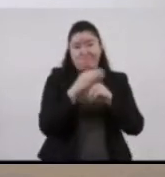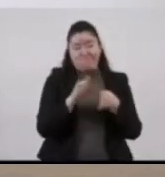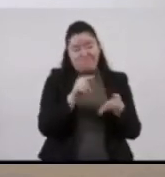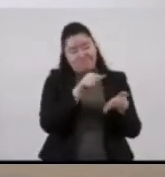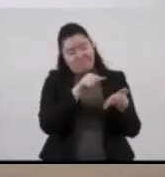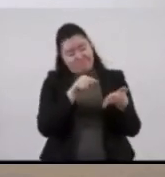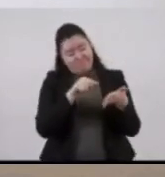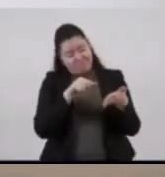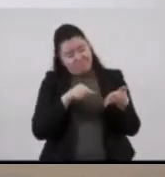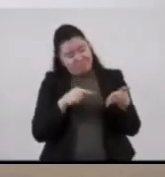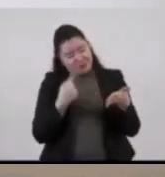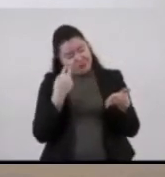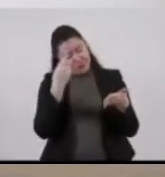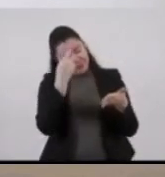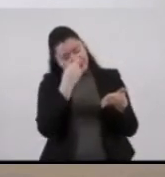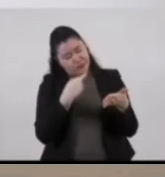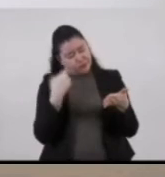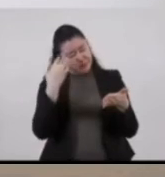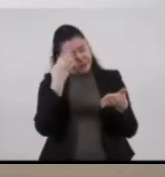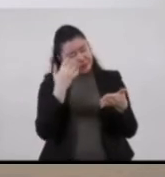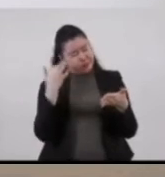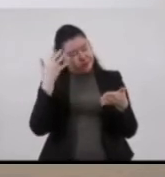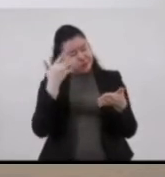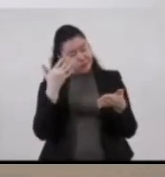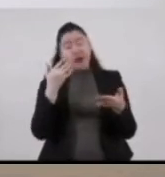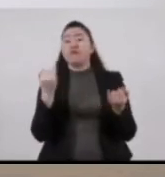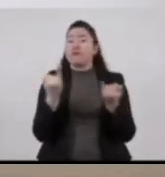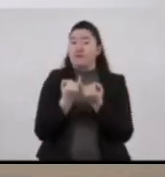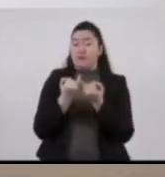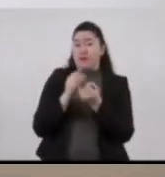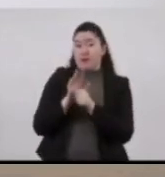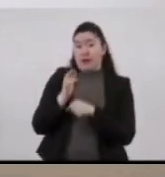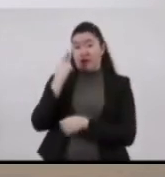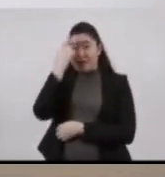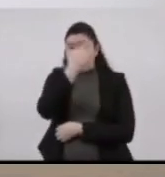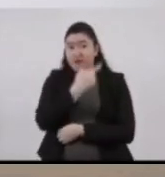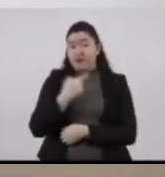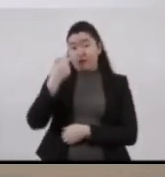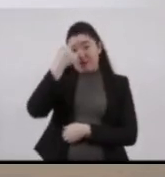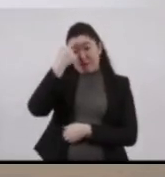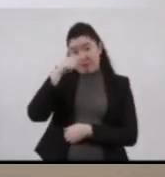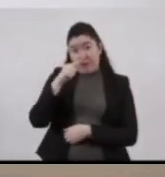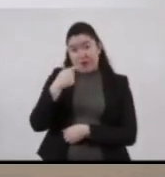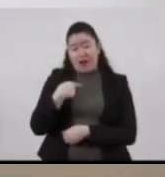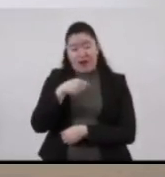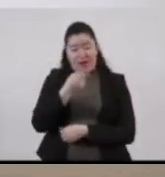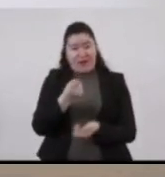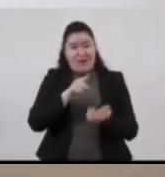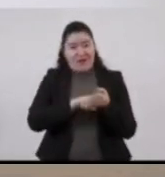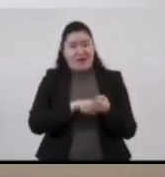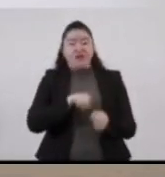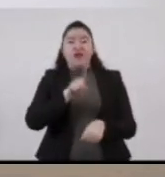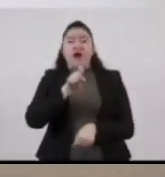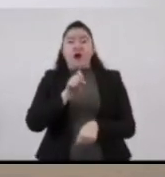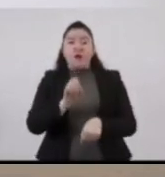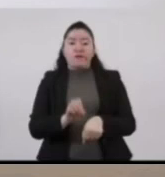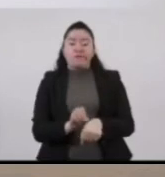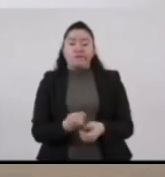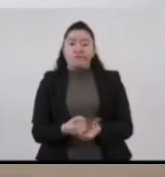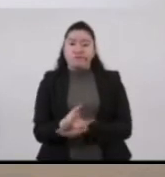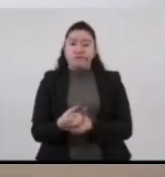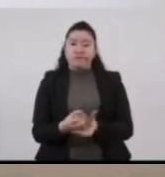toda la información que se presentó y para la revisión del sistema de drenaje de origen del túnel.